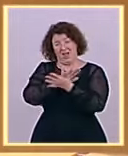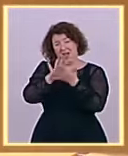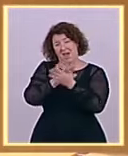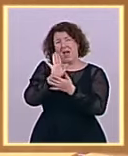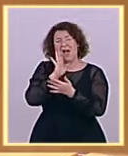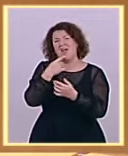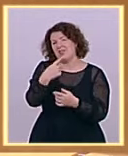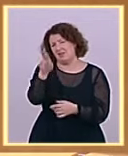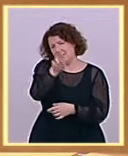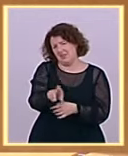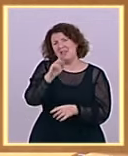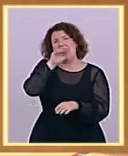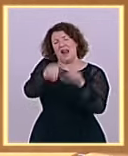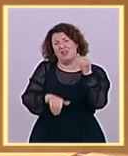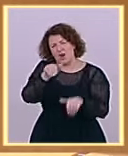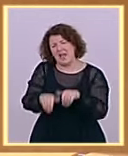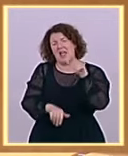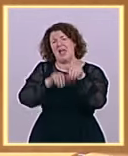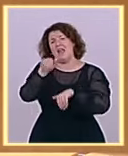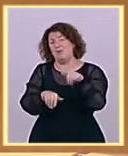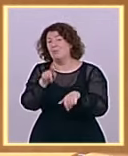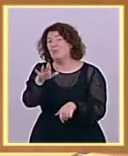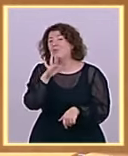que le pase lo mismo que al señor Casado.